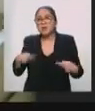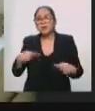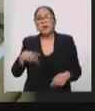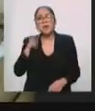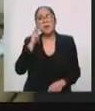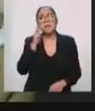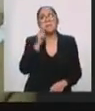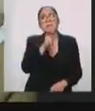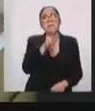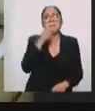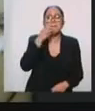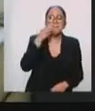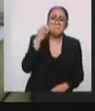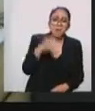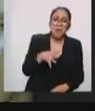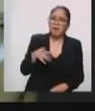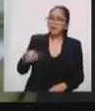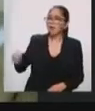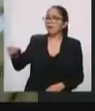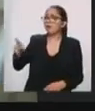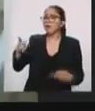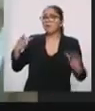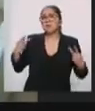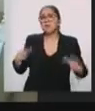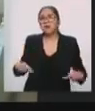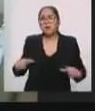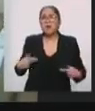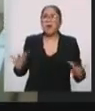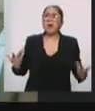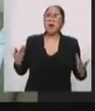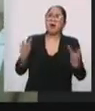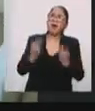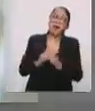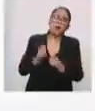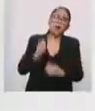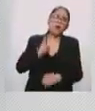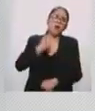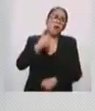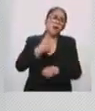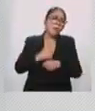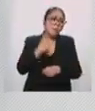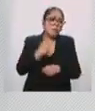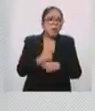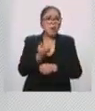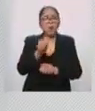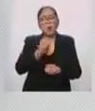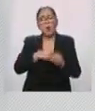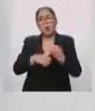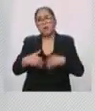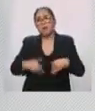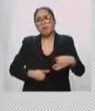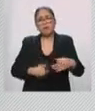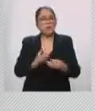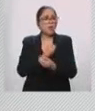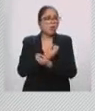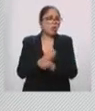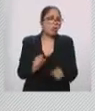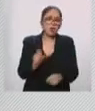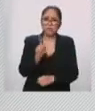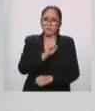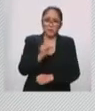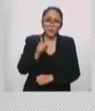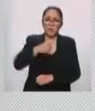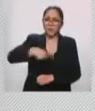ay, tengo que ir a ver la pastorela, mi abuelita, no, sino todos somos actores profesionales que cantamos, actuamos,